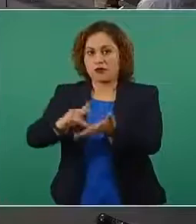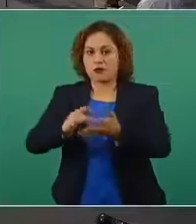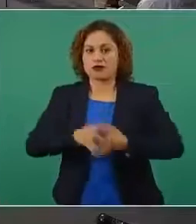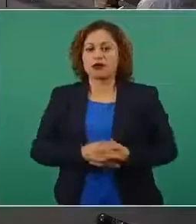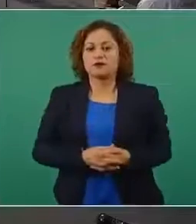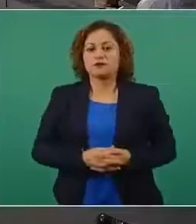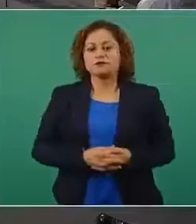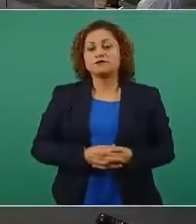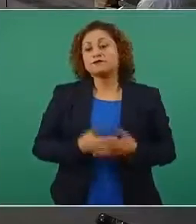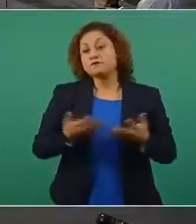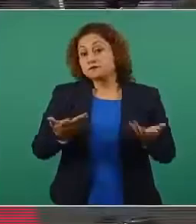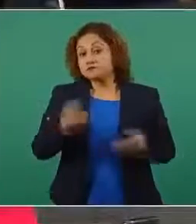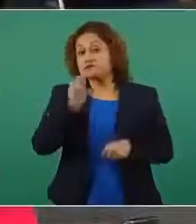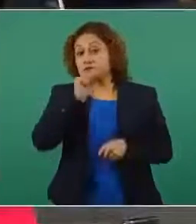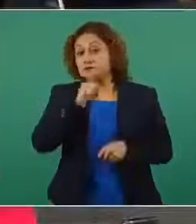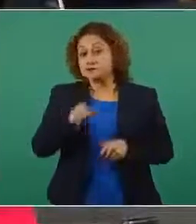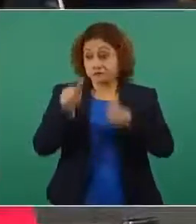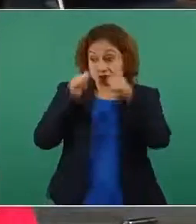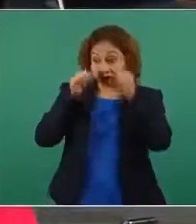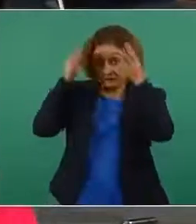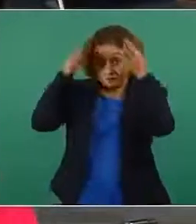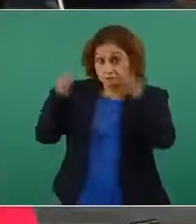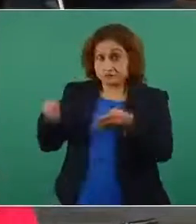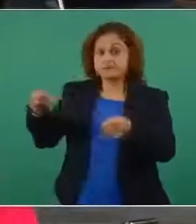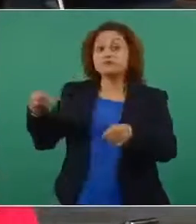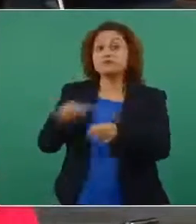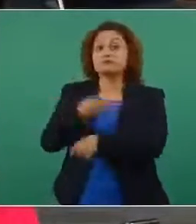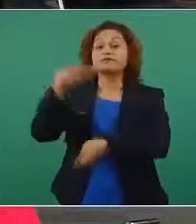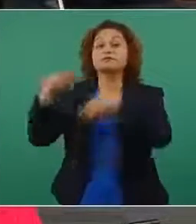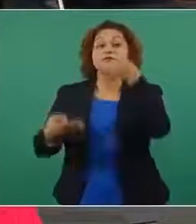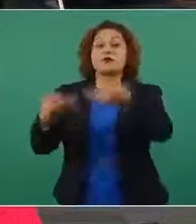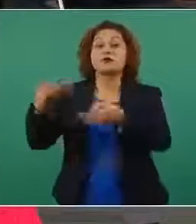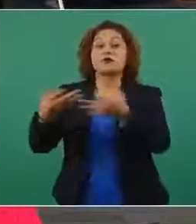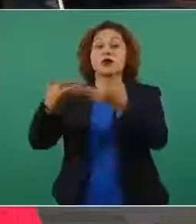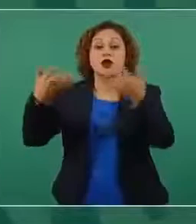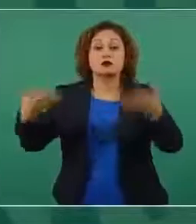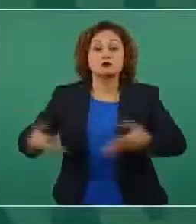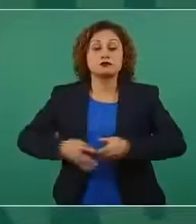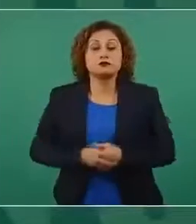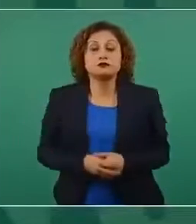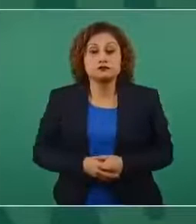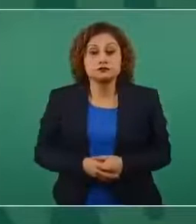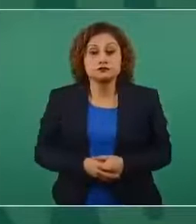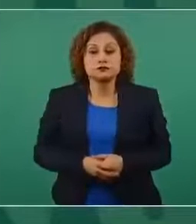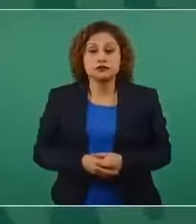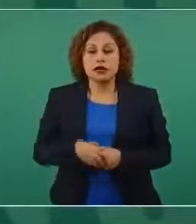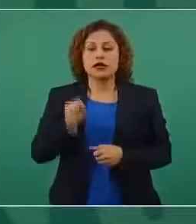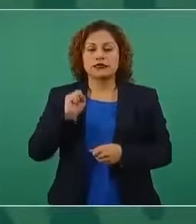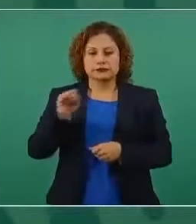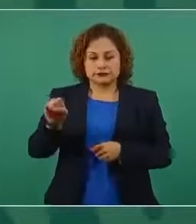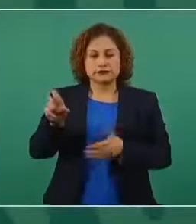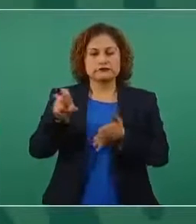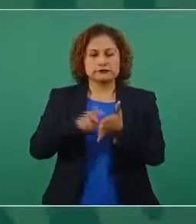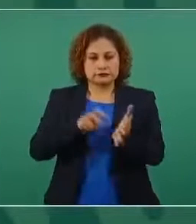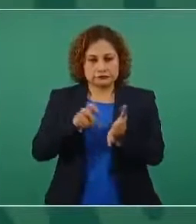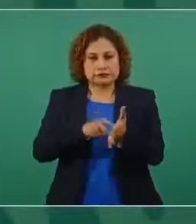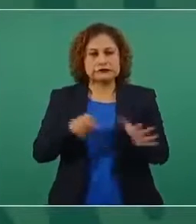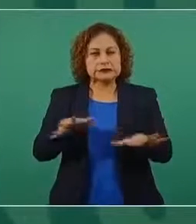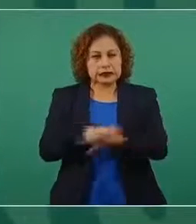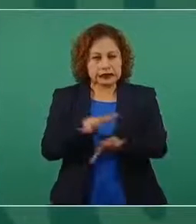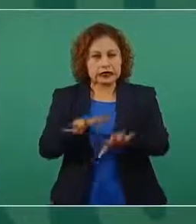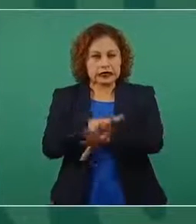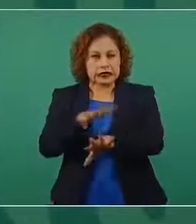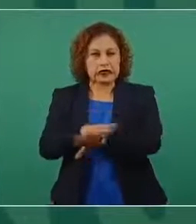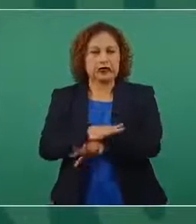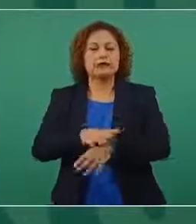ponerle foco presidente a los como va con los tribunales agrarios se están haciendo cambios porque